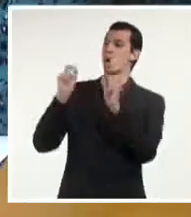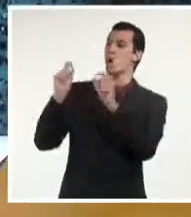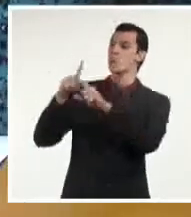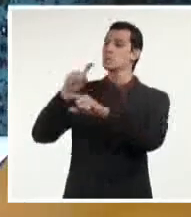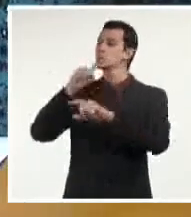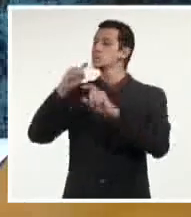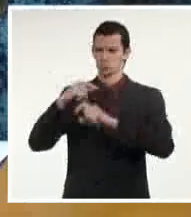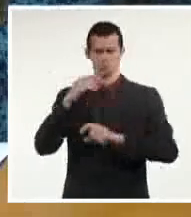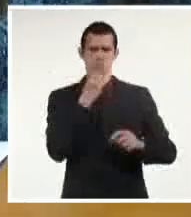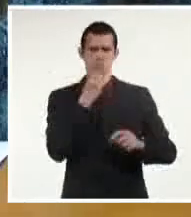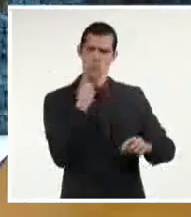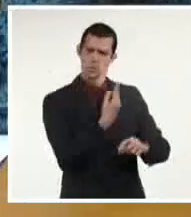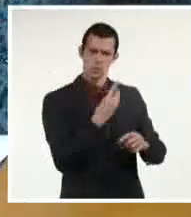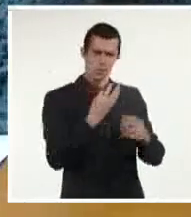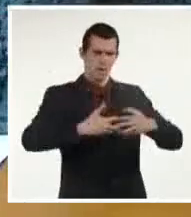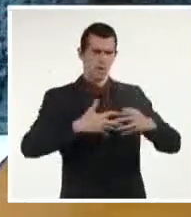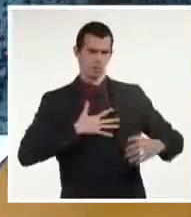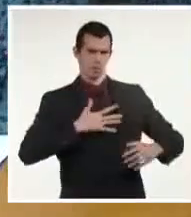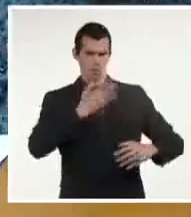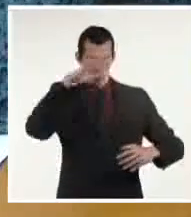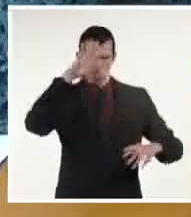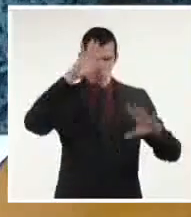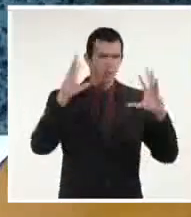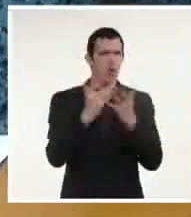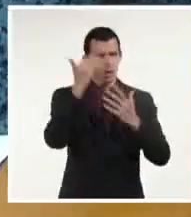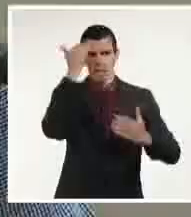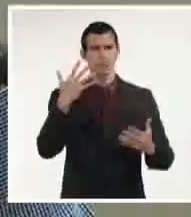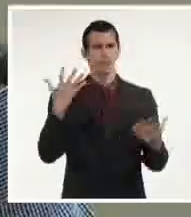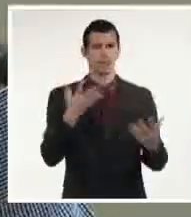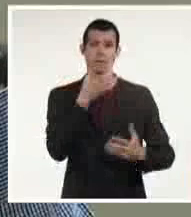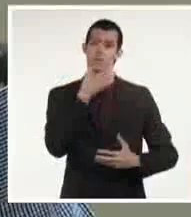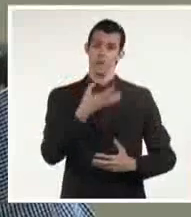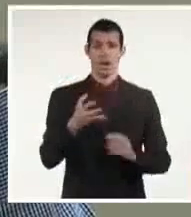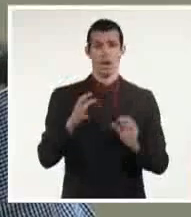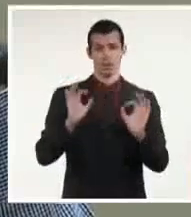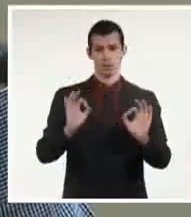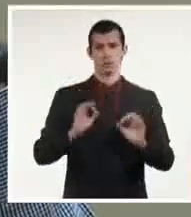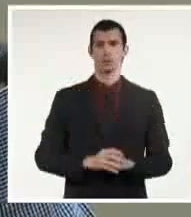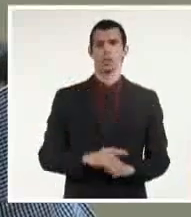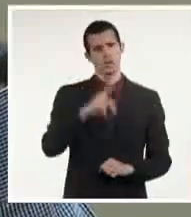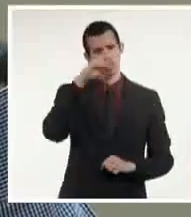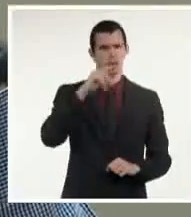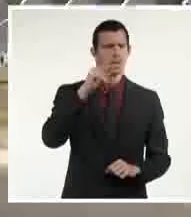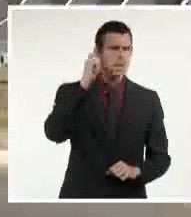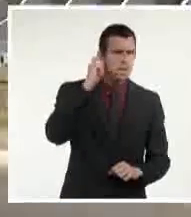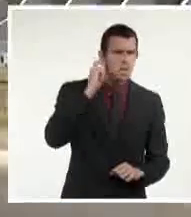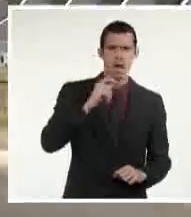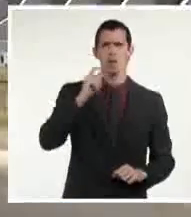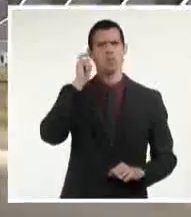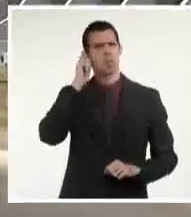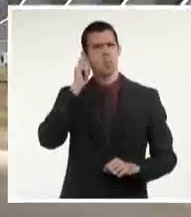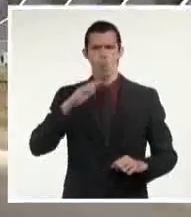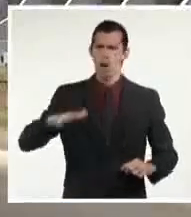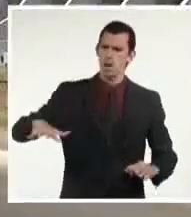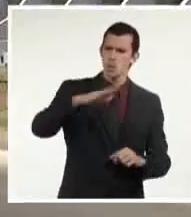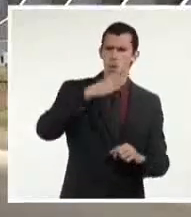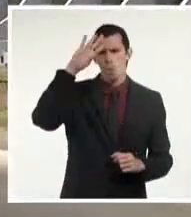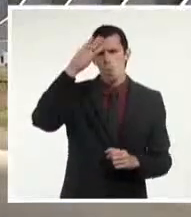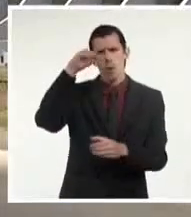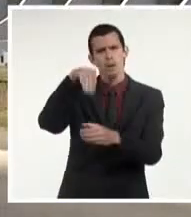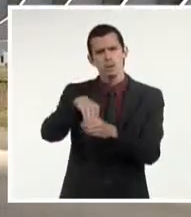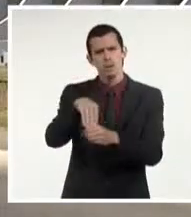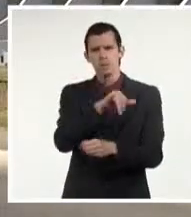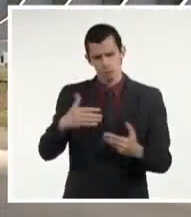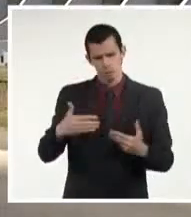proyecto de soberanía tecnológica en favor de la salud de niñas y mujeres en la nación. Gisela García